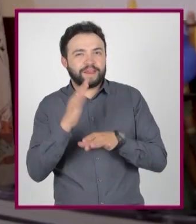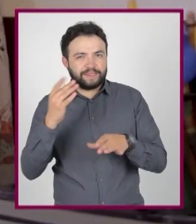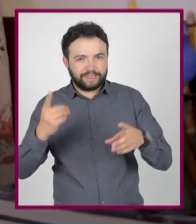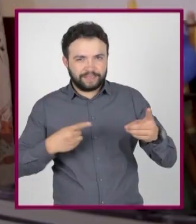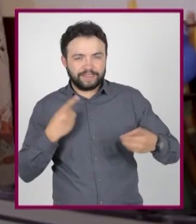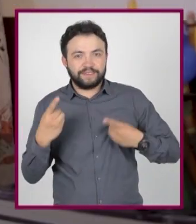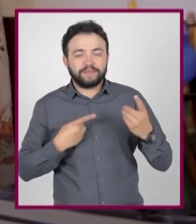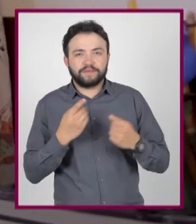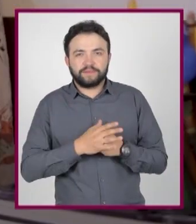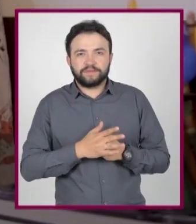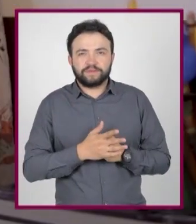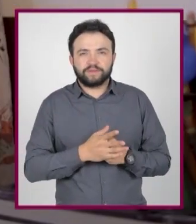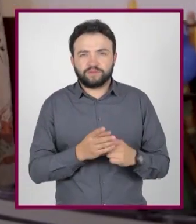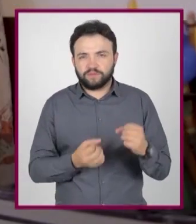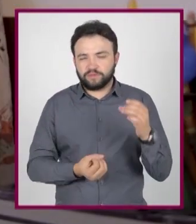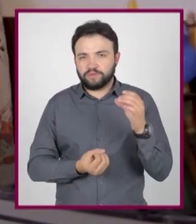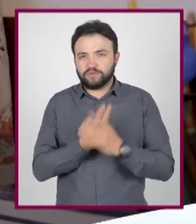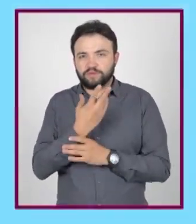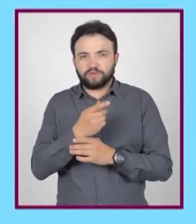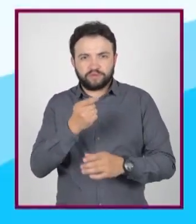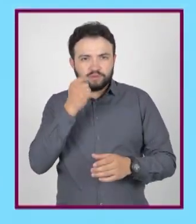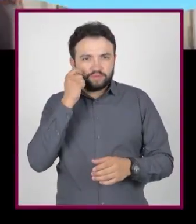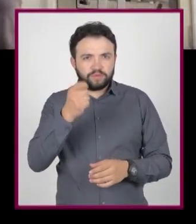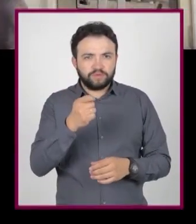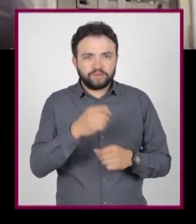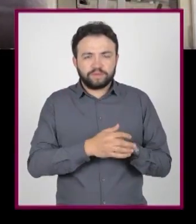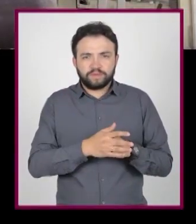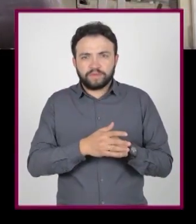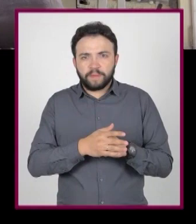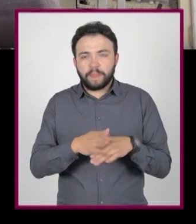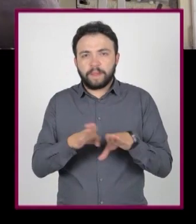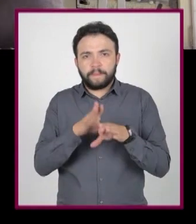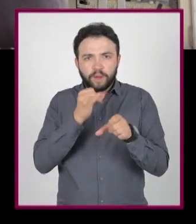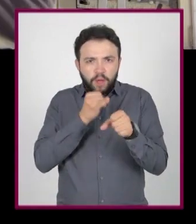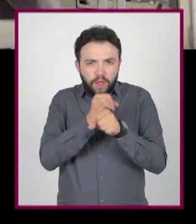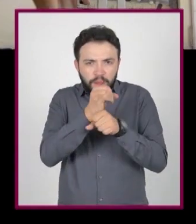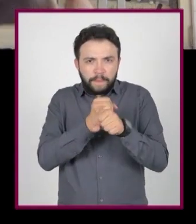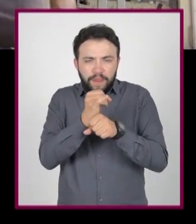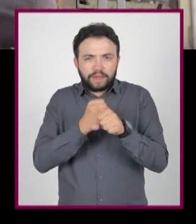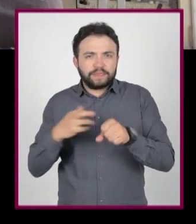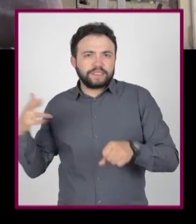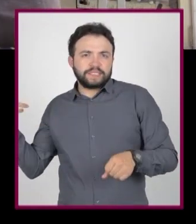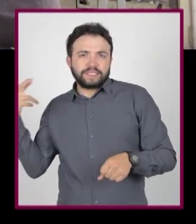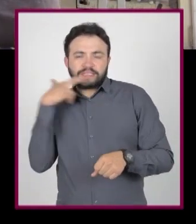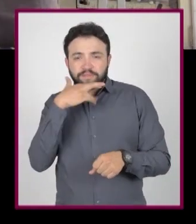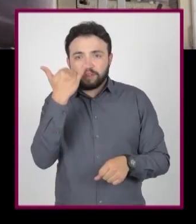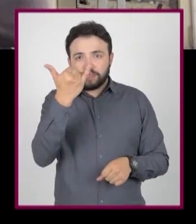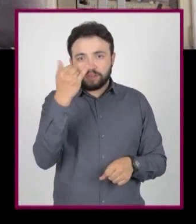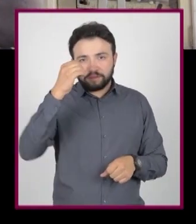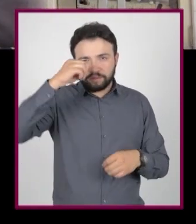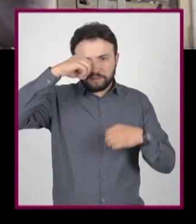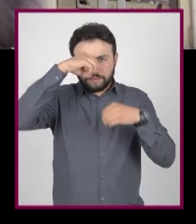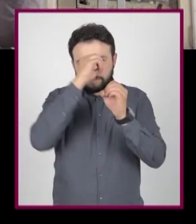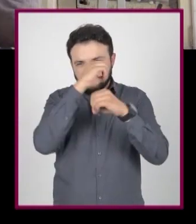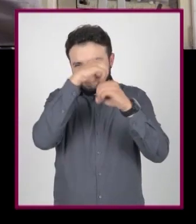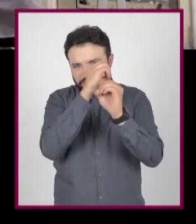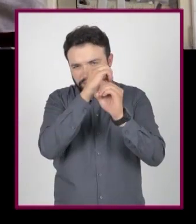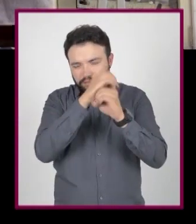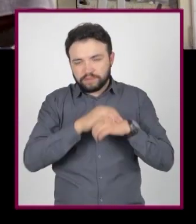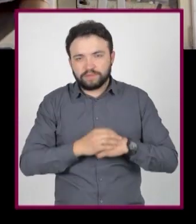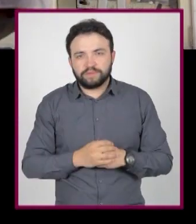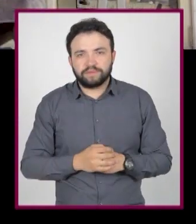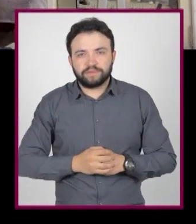listo para una nueva misión de... Los investigadores rápidos y curiosos.